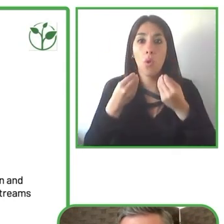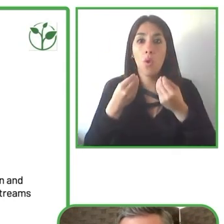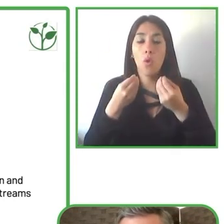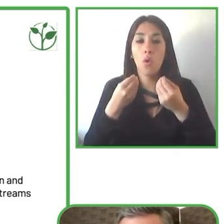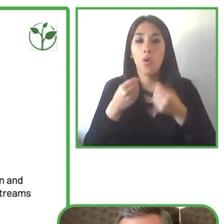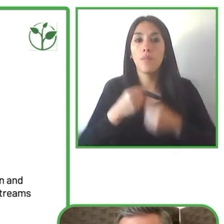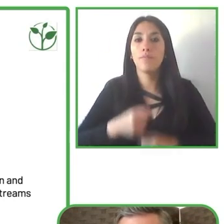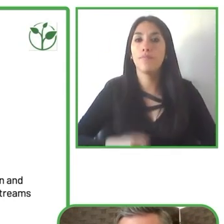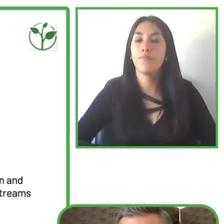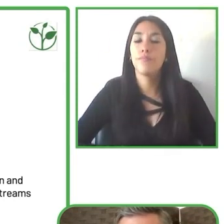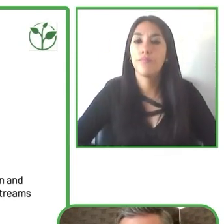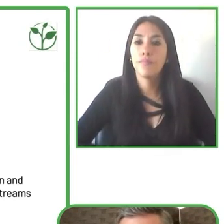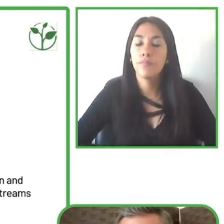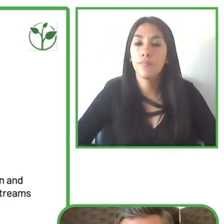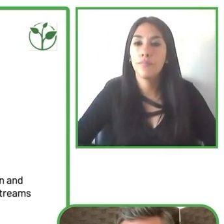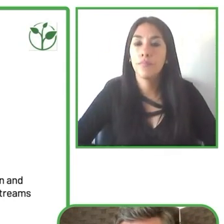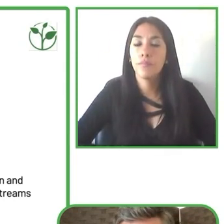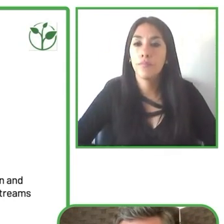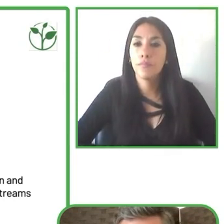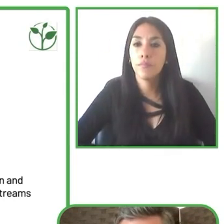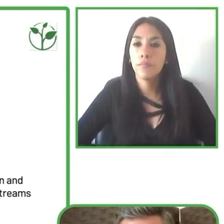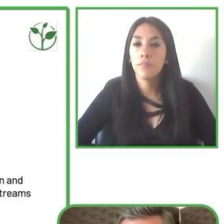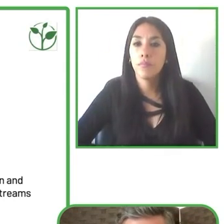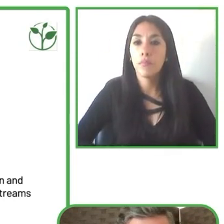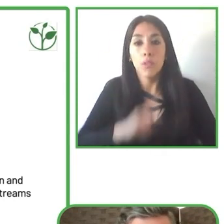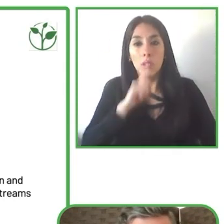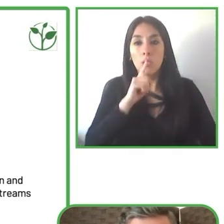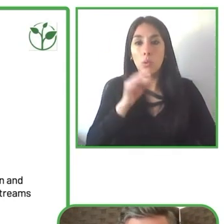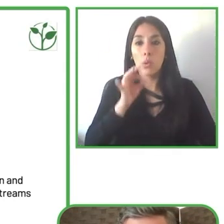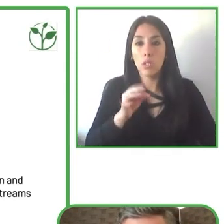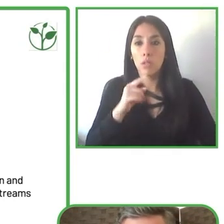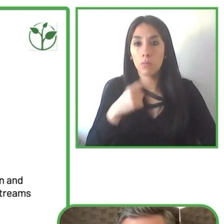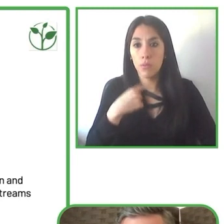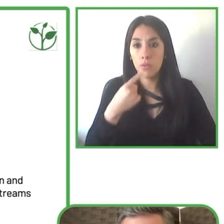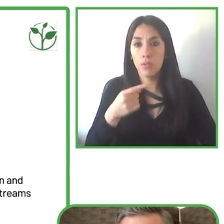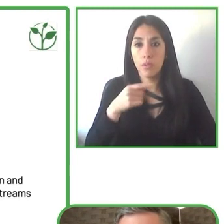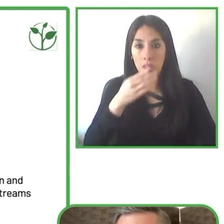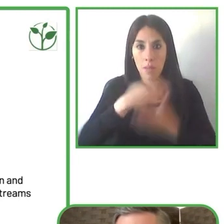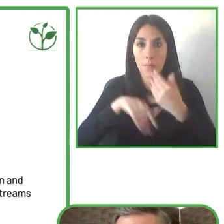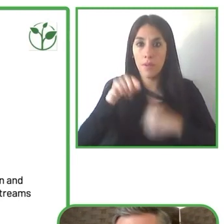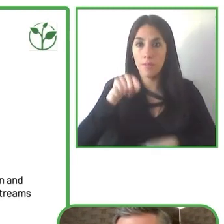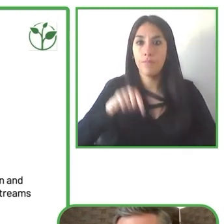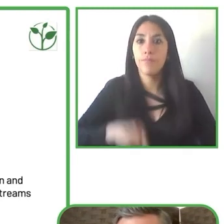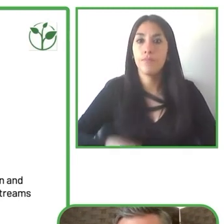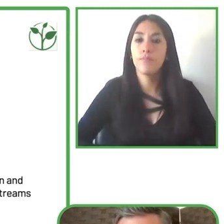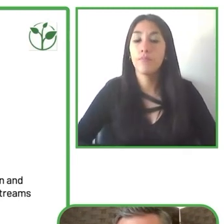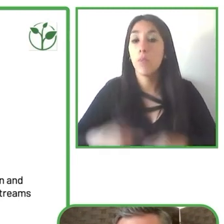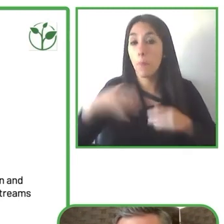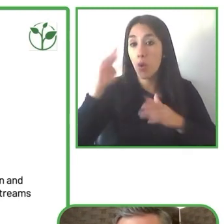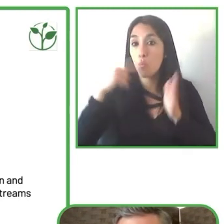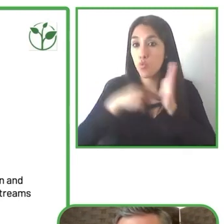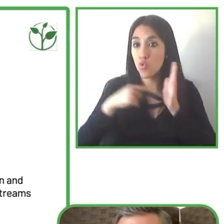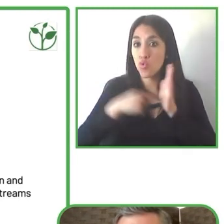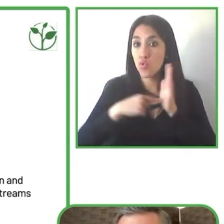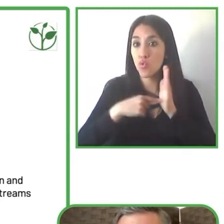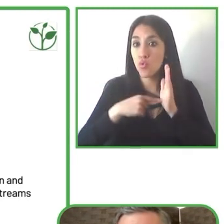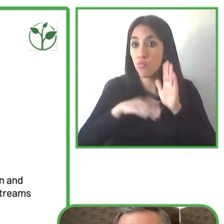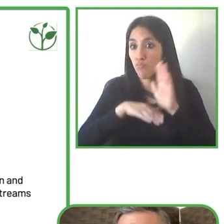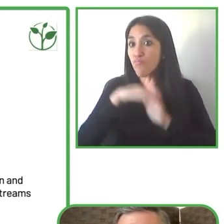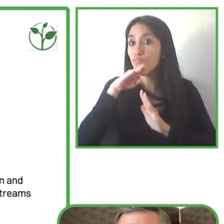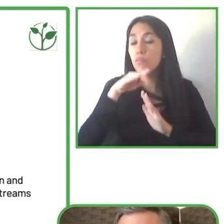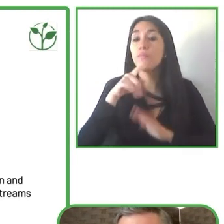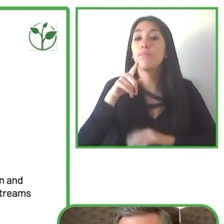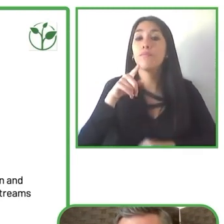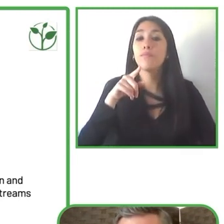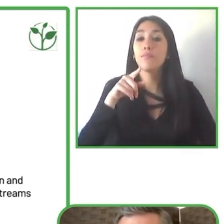asegurándose que la representación de la discapacidad está en el punto focal de su estrategia de inclusión